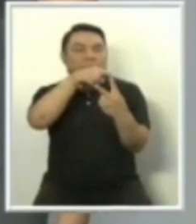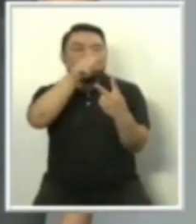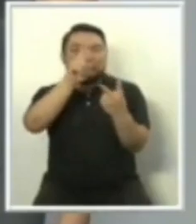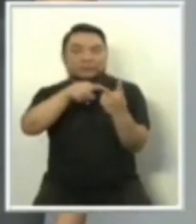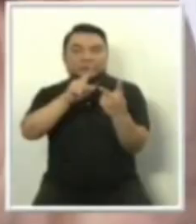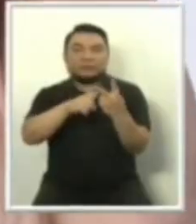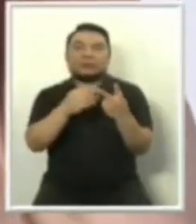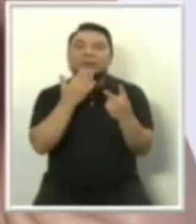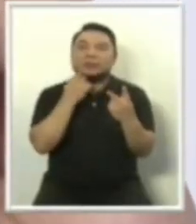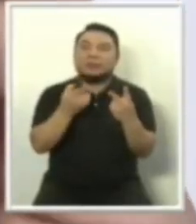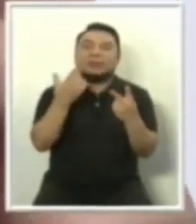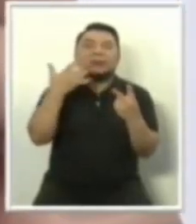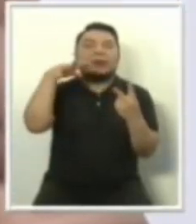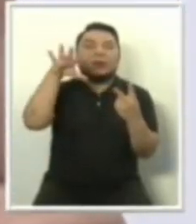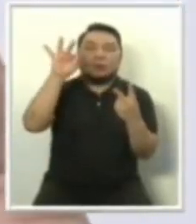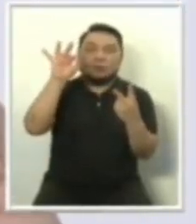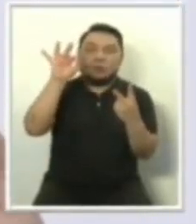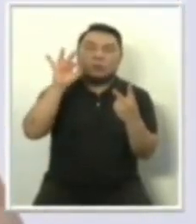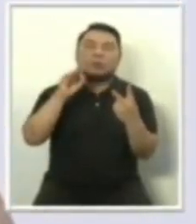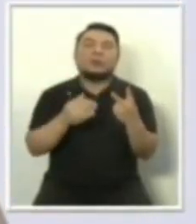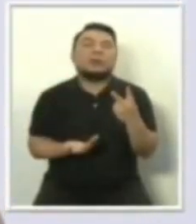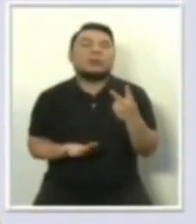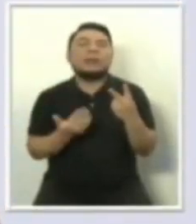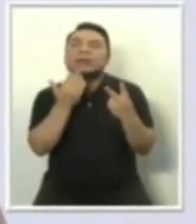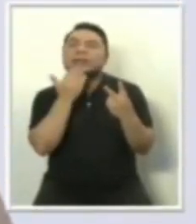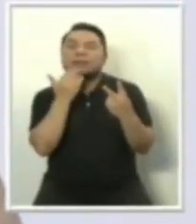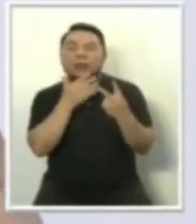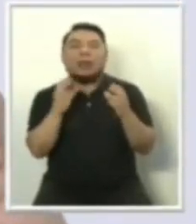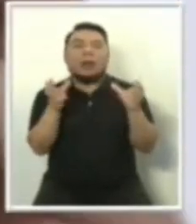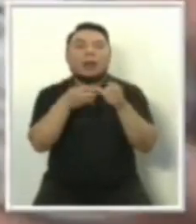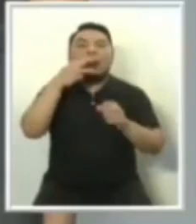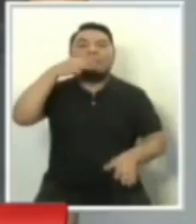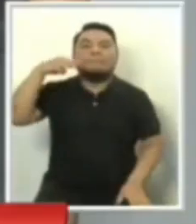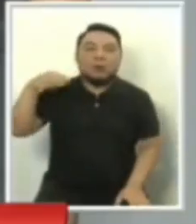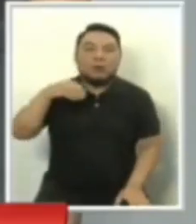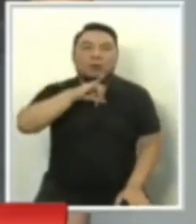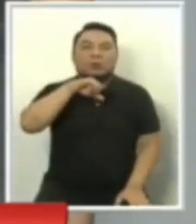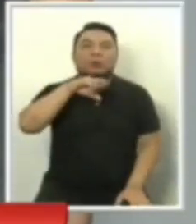completada con el Partido Morado. Sí, Julio Guzmán.